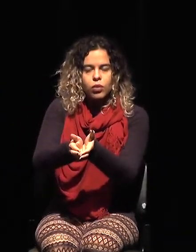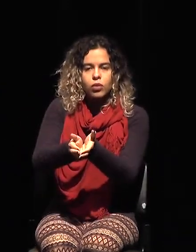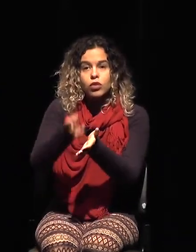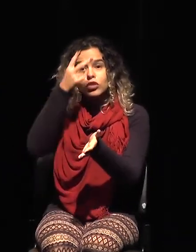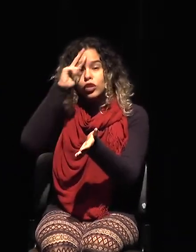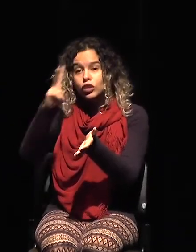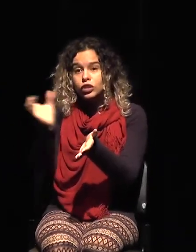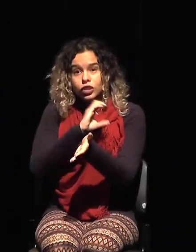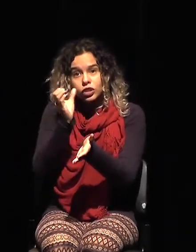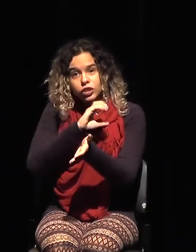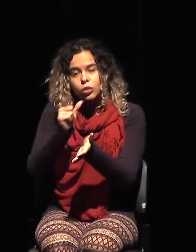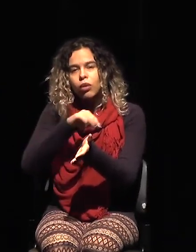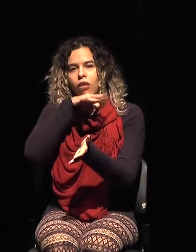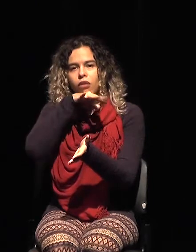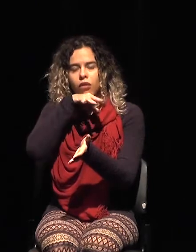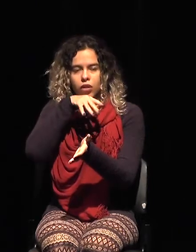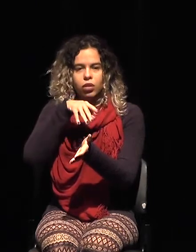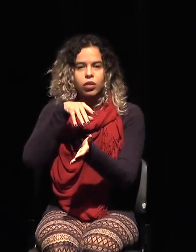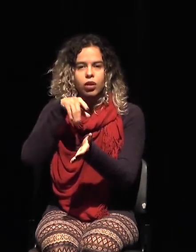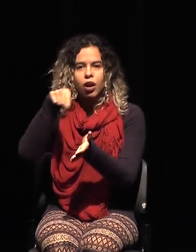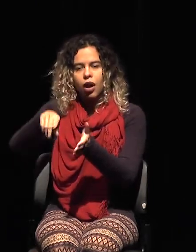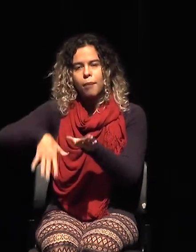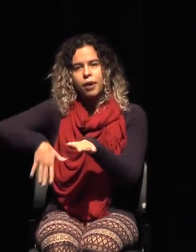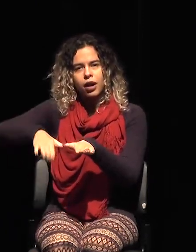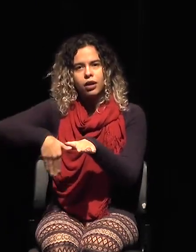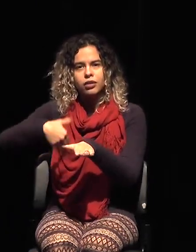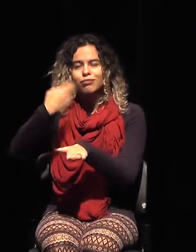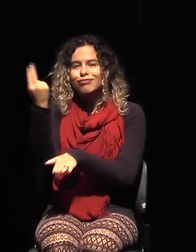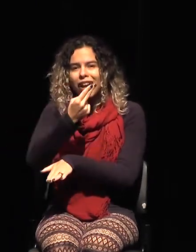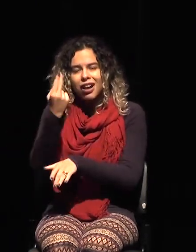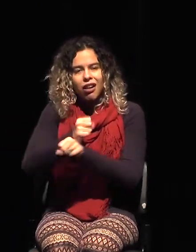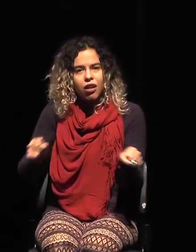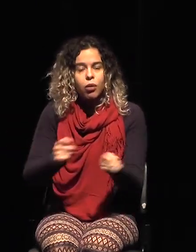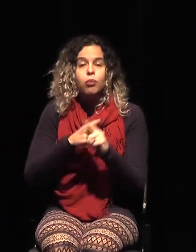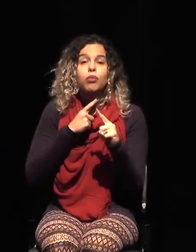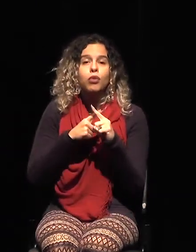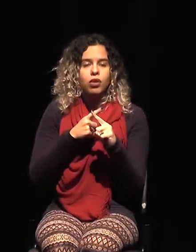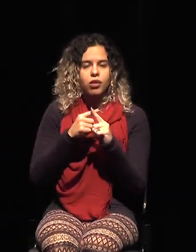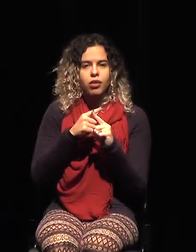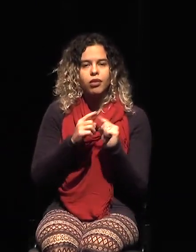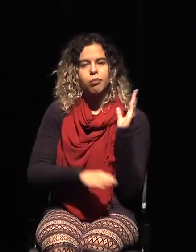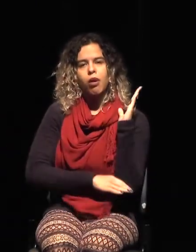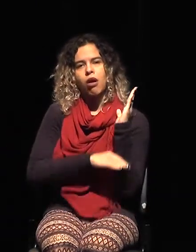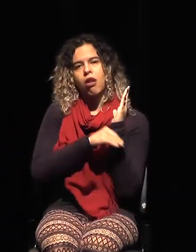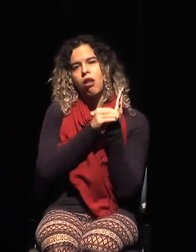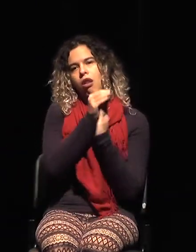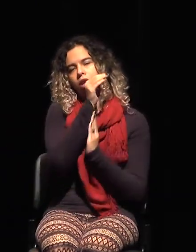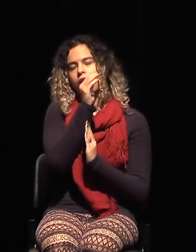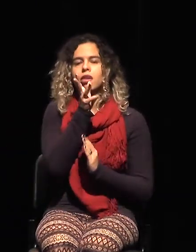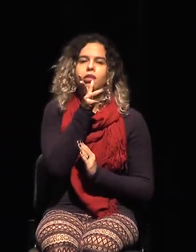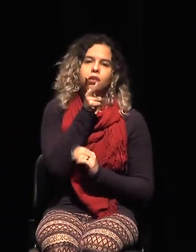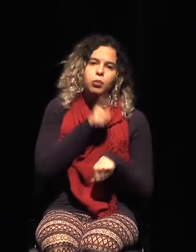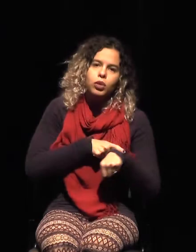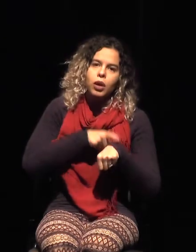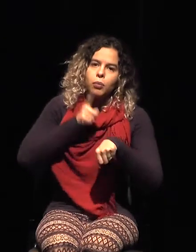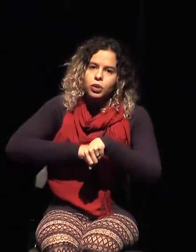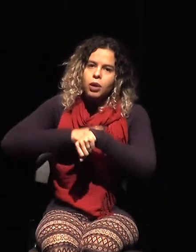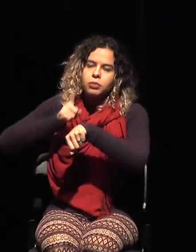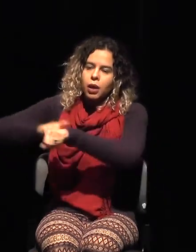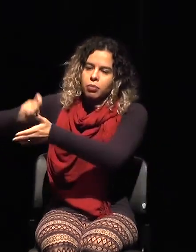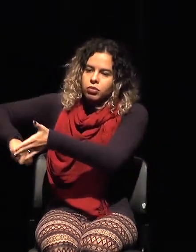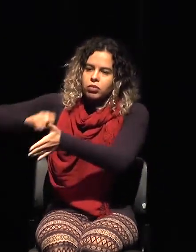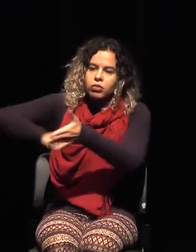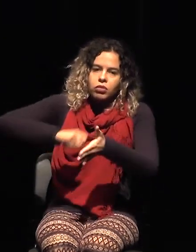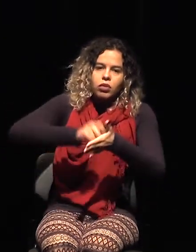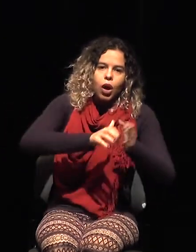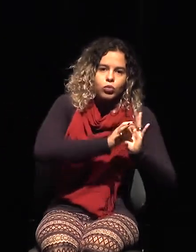pudrir en la costa, por ejemplo. Pero no, no podemos, porque los procesos tienen una velocidad propia, que seguramente Pablo